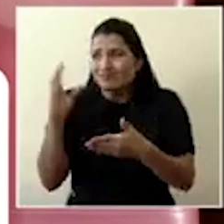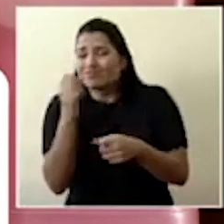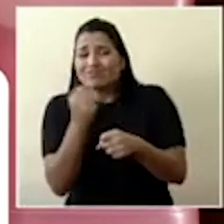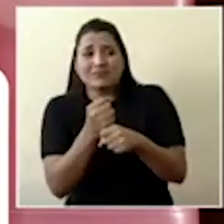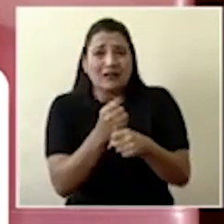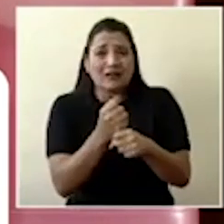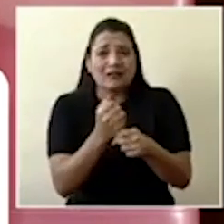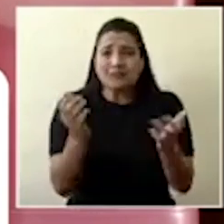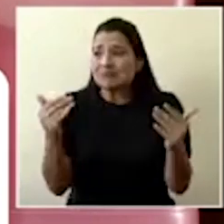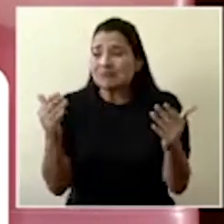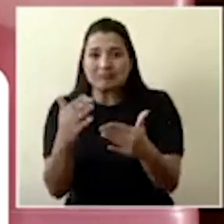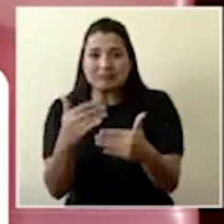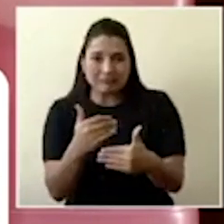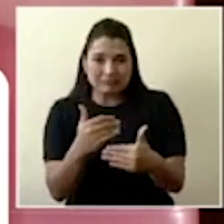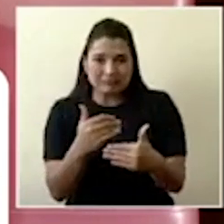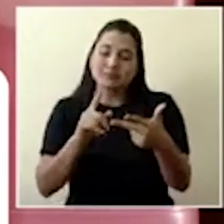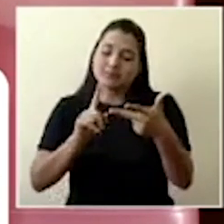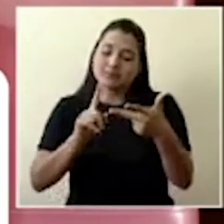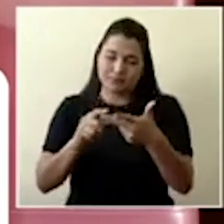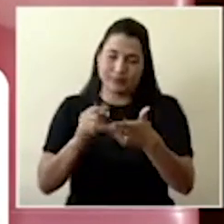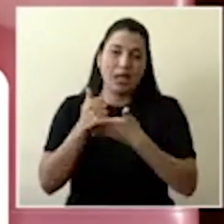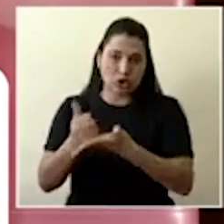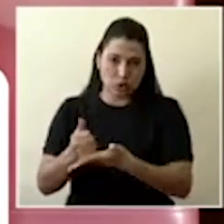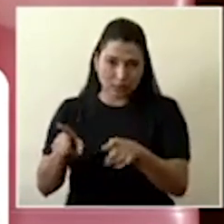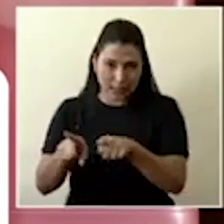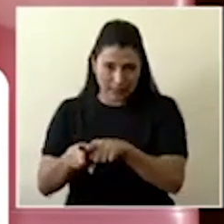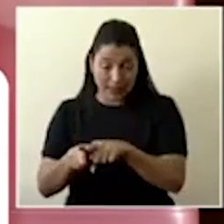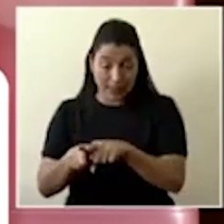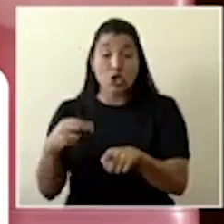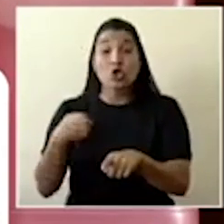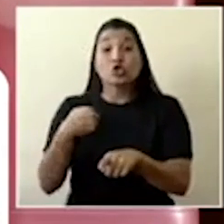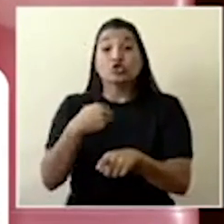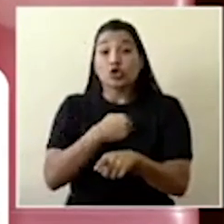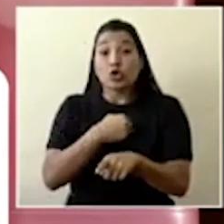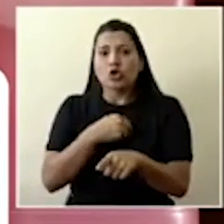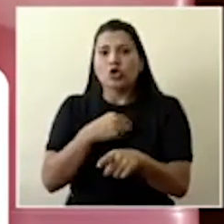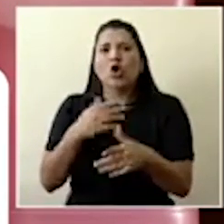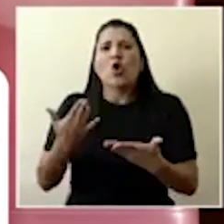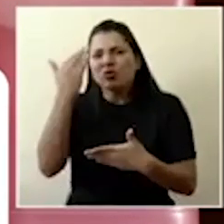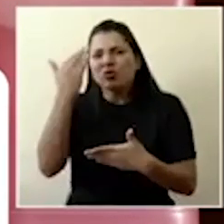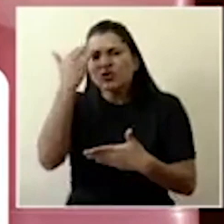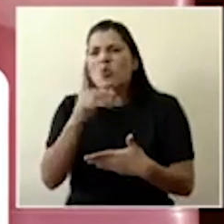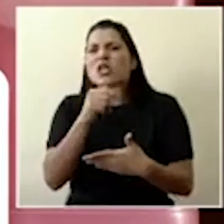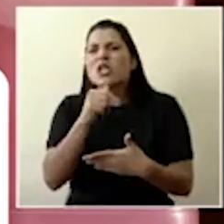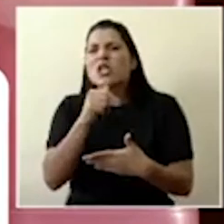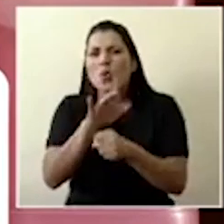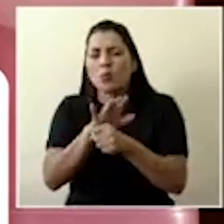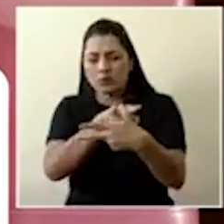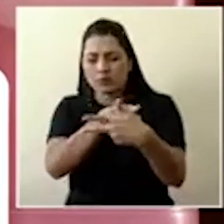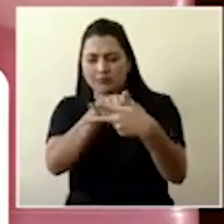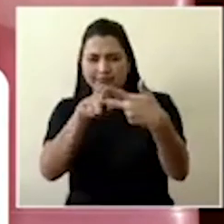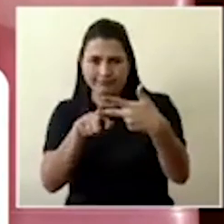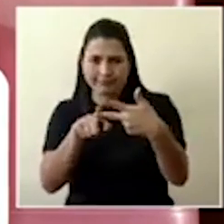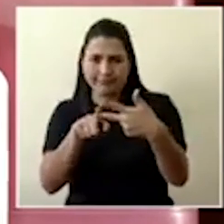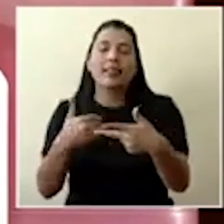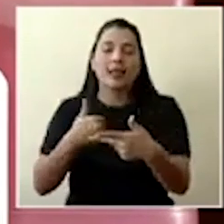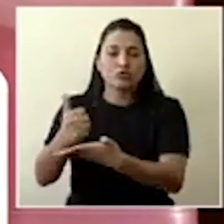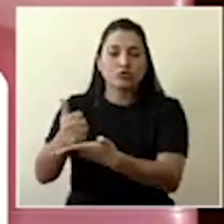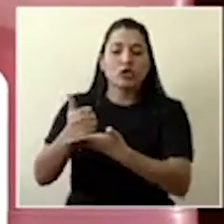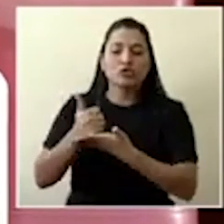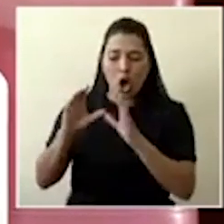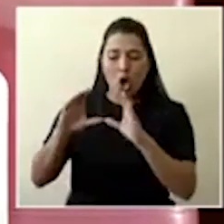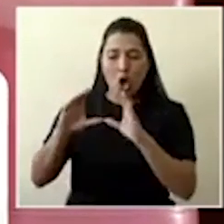apoyo de las instituciones locales, la municipalidad local, y las asociaciones de desarrollo que están distribuidas en todo el país.